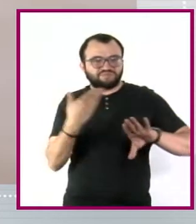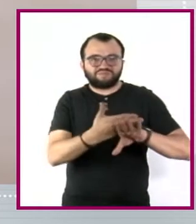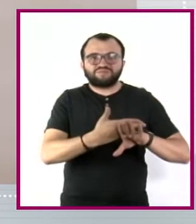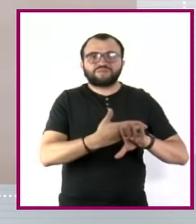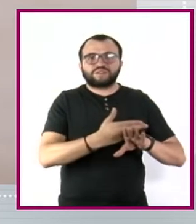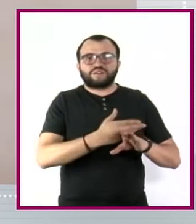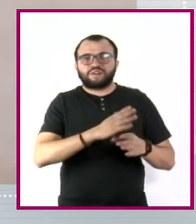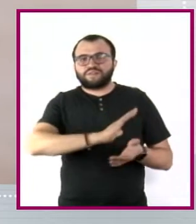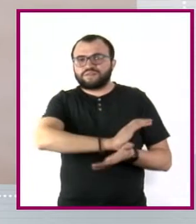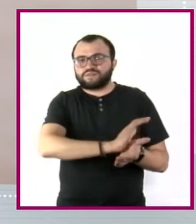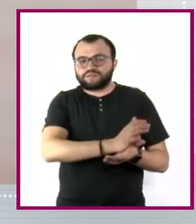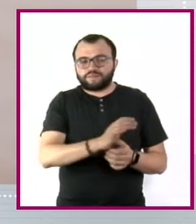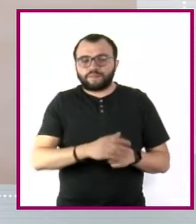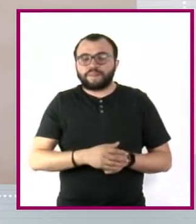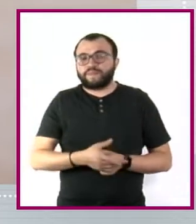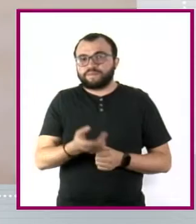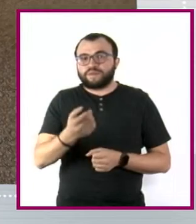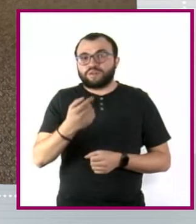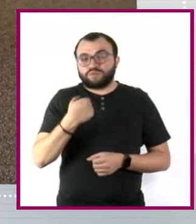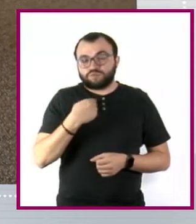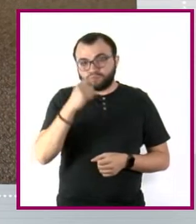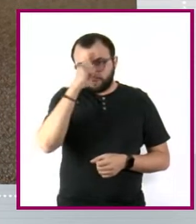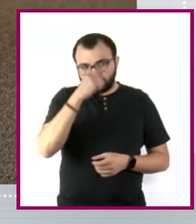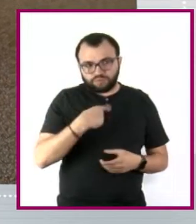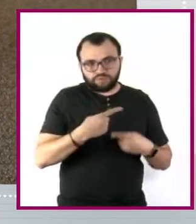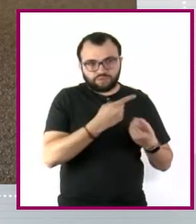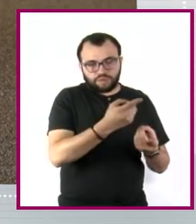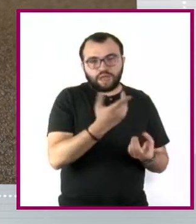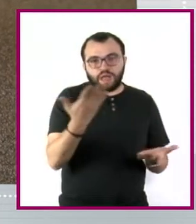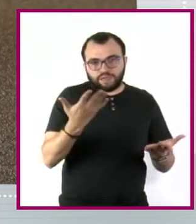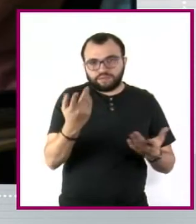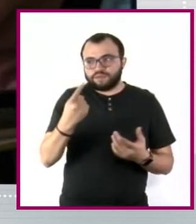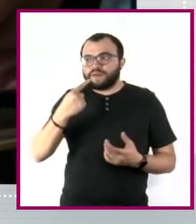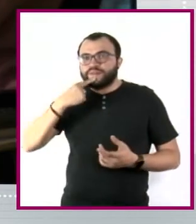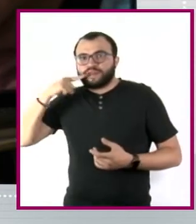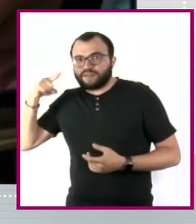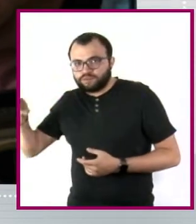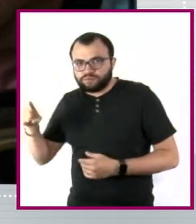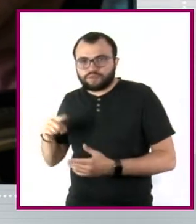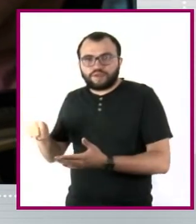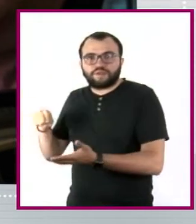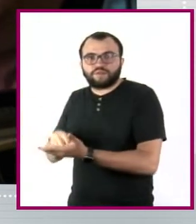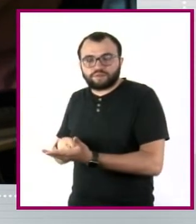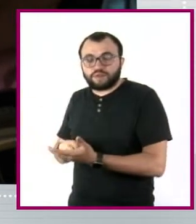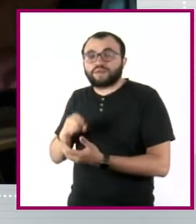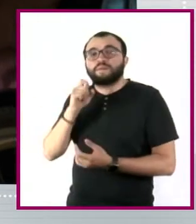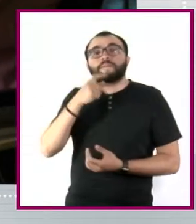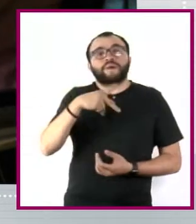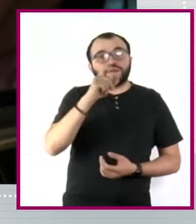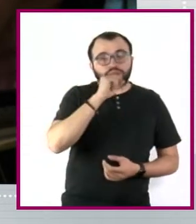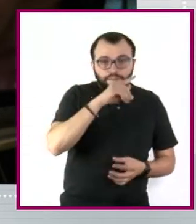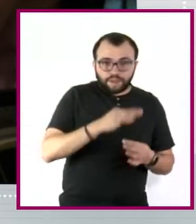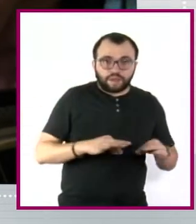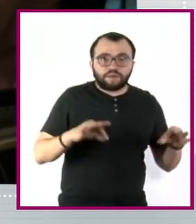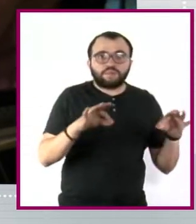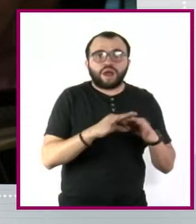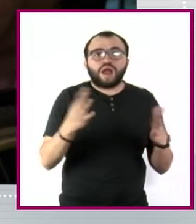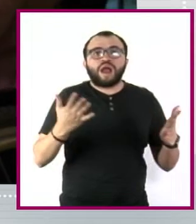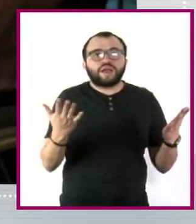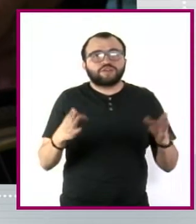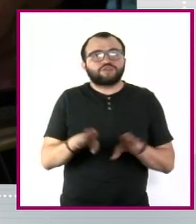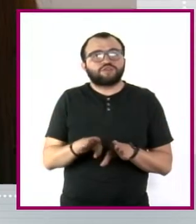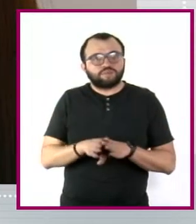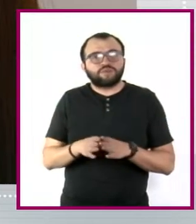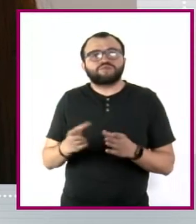además de hacer las denuncias correspondientes en las instancias, es importante crear colectivas,